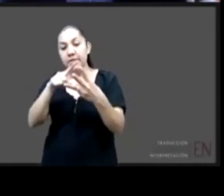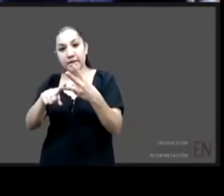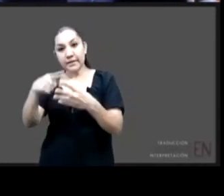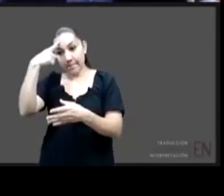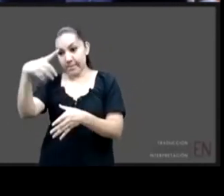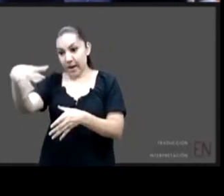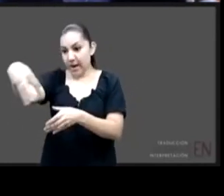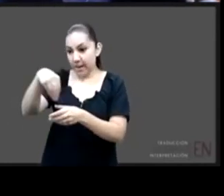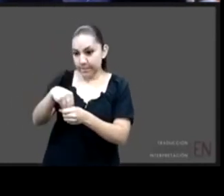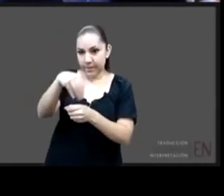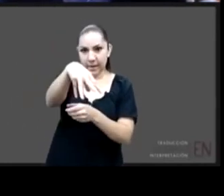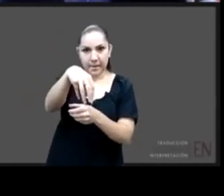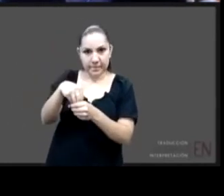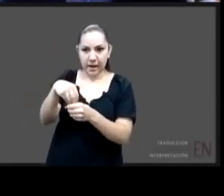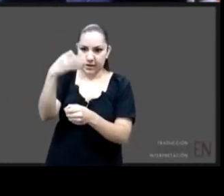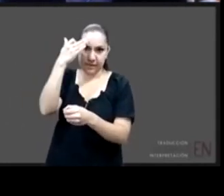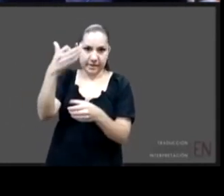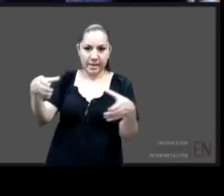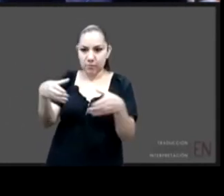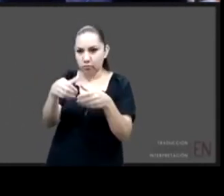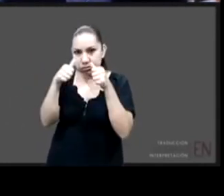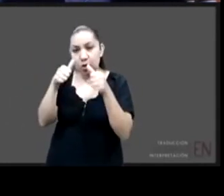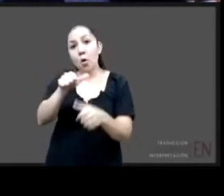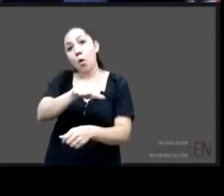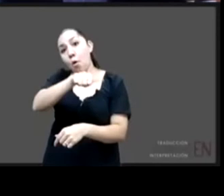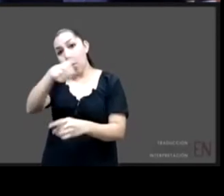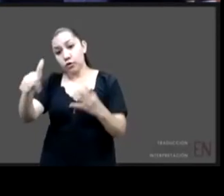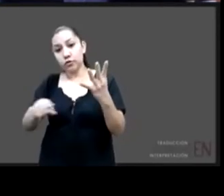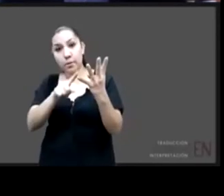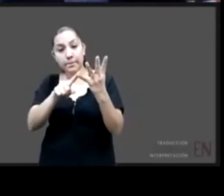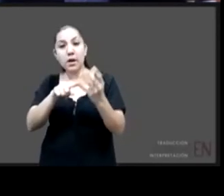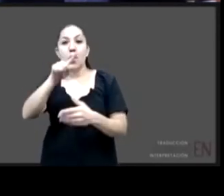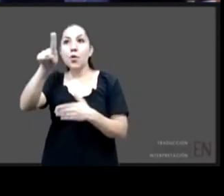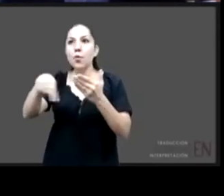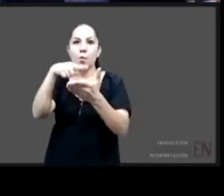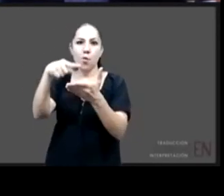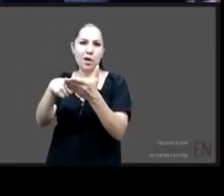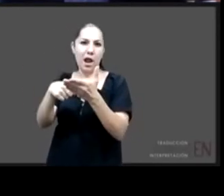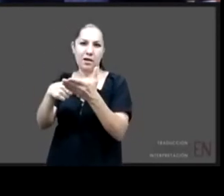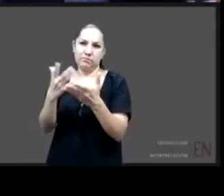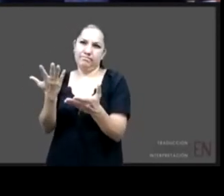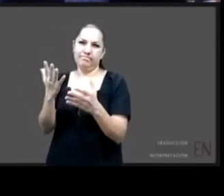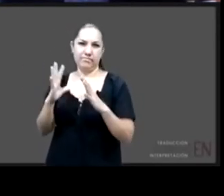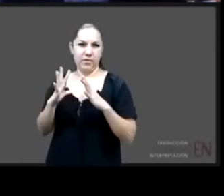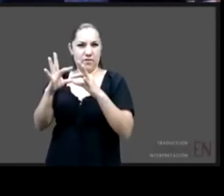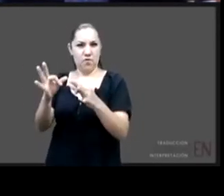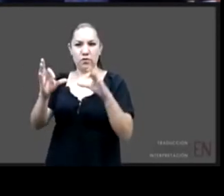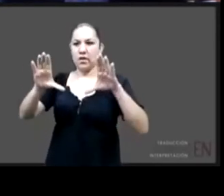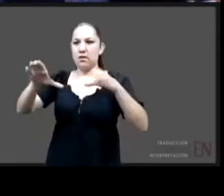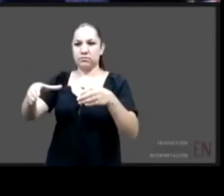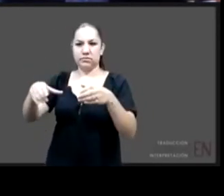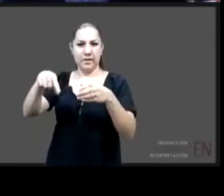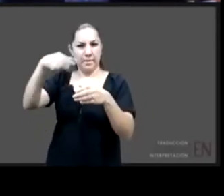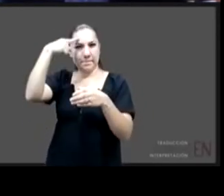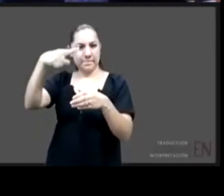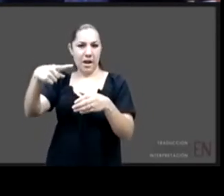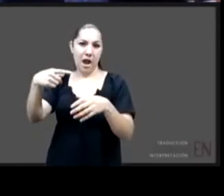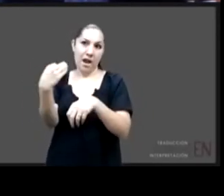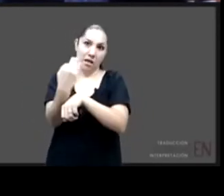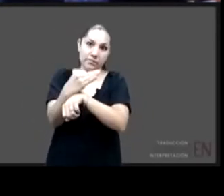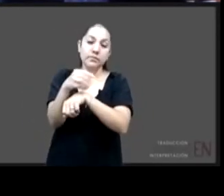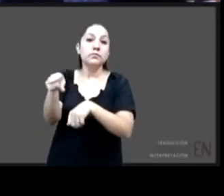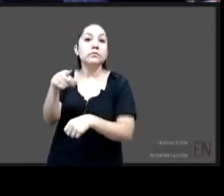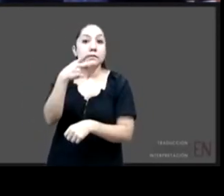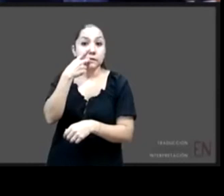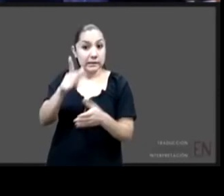residencial, es decir, un centro de institución por el menor tiempo posible, lo dice expresamente la ley, y